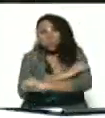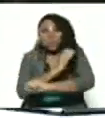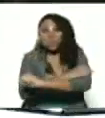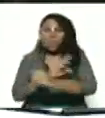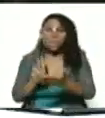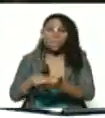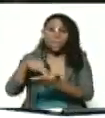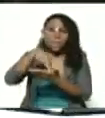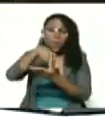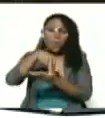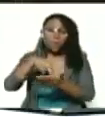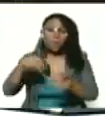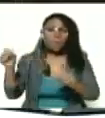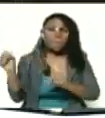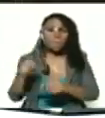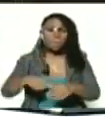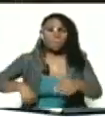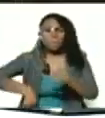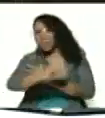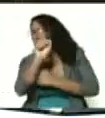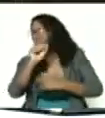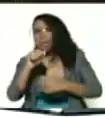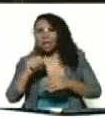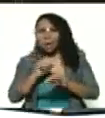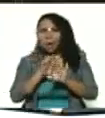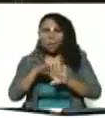levantado, haya pateado la mesa siempre.